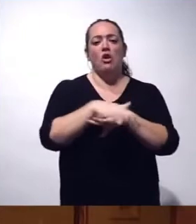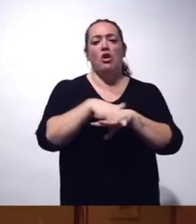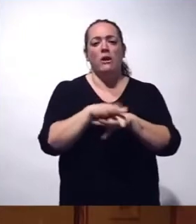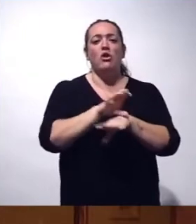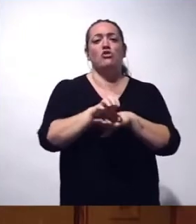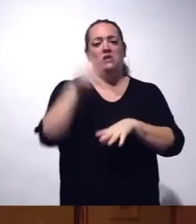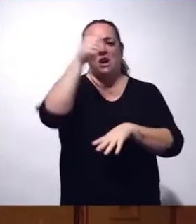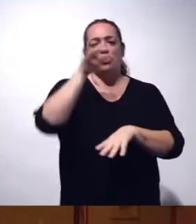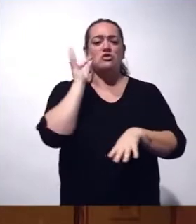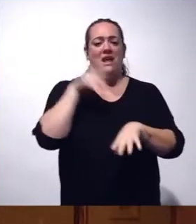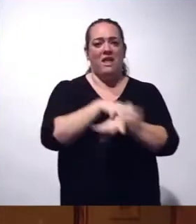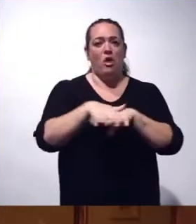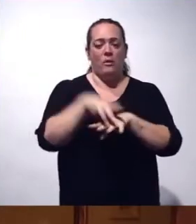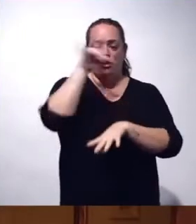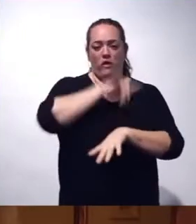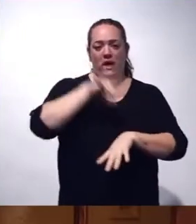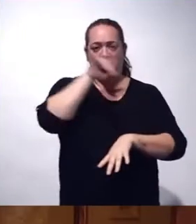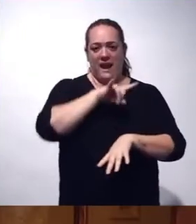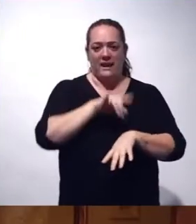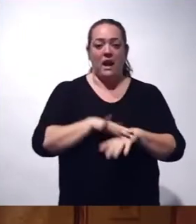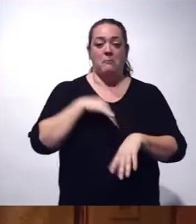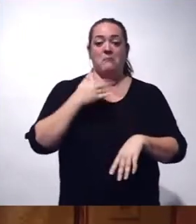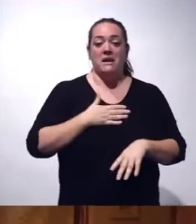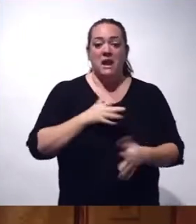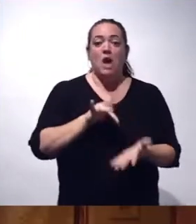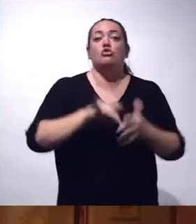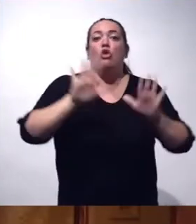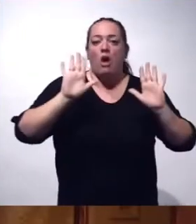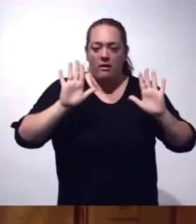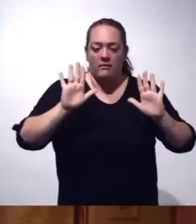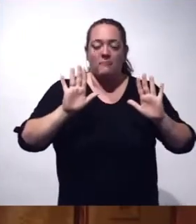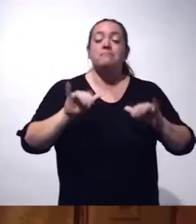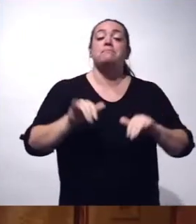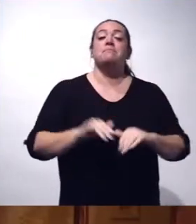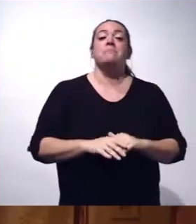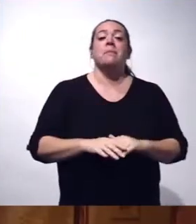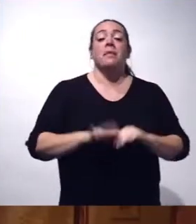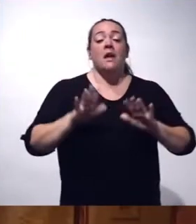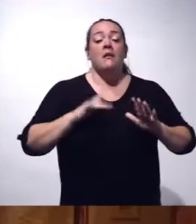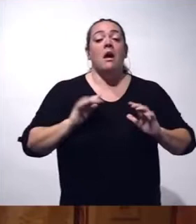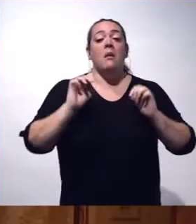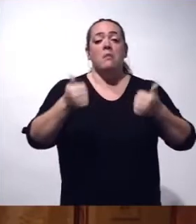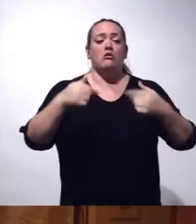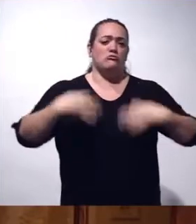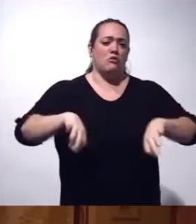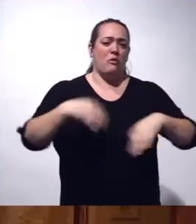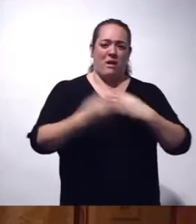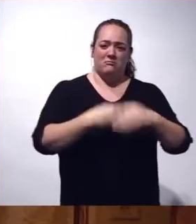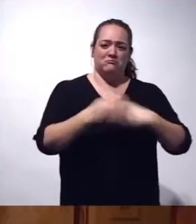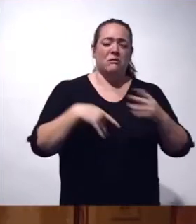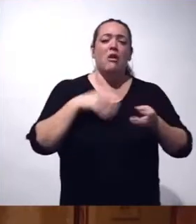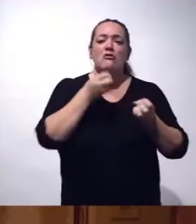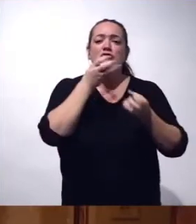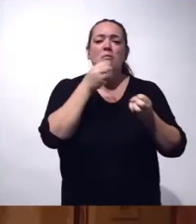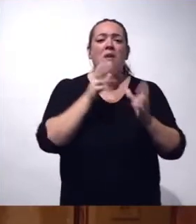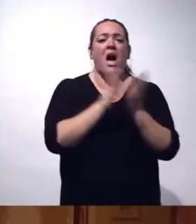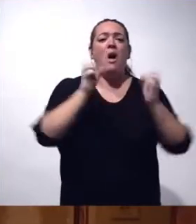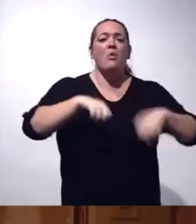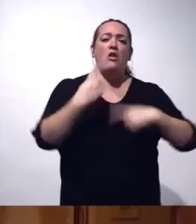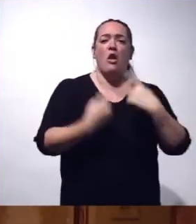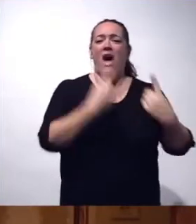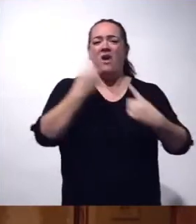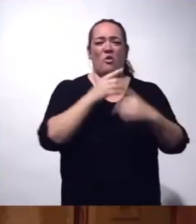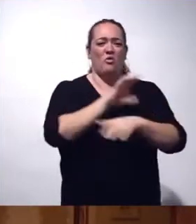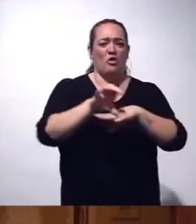Gobierno, consejeros y consejeras del Gobierno de Canarias. Y comienzo haciendo lo ordinario que es, informando de algunos acuerdos